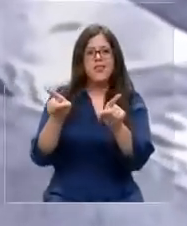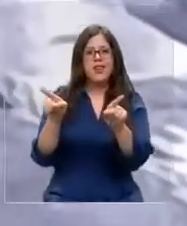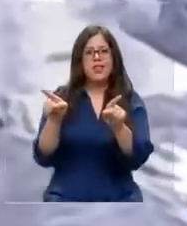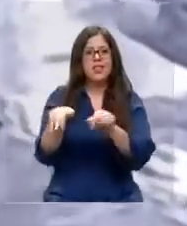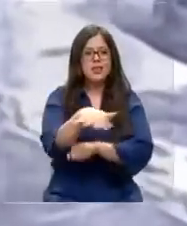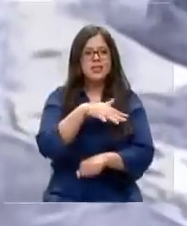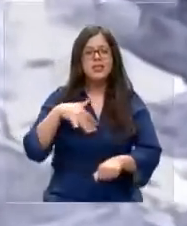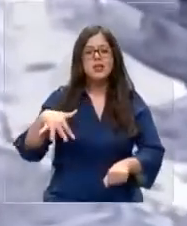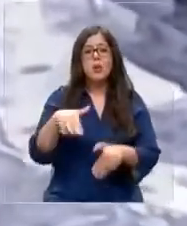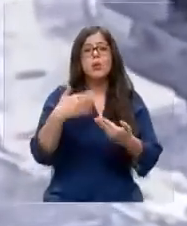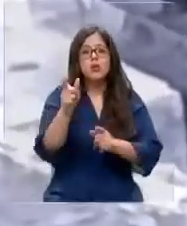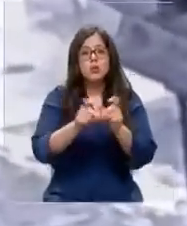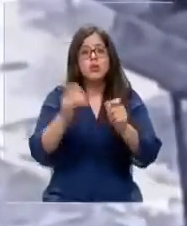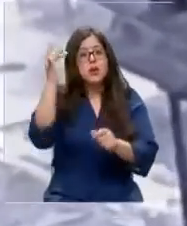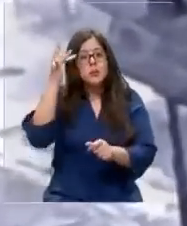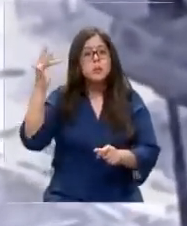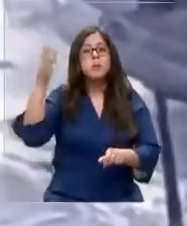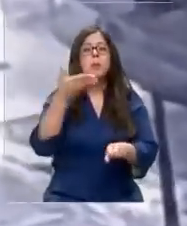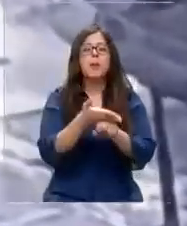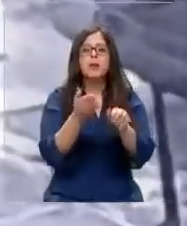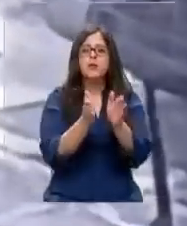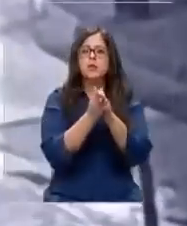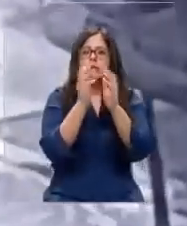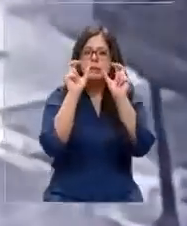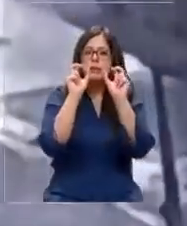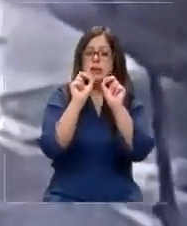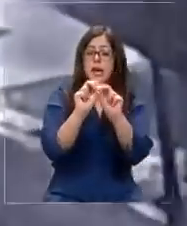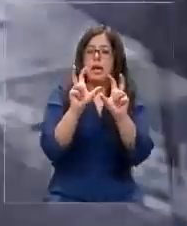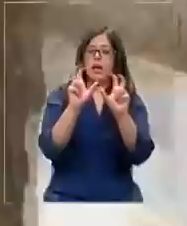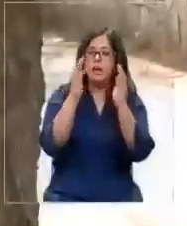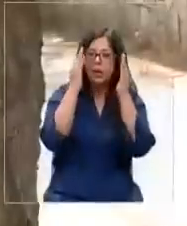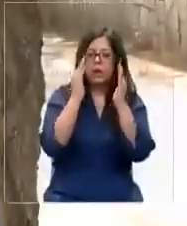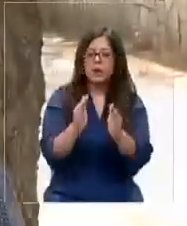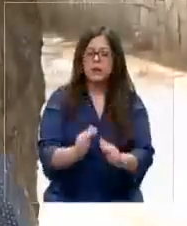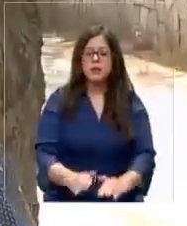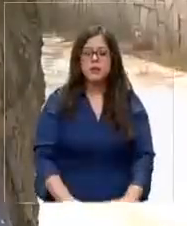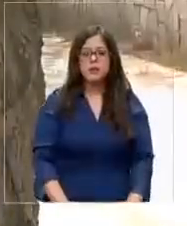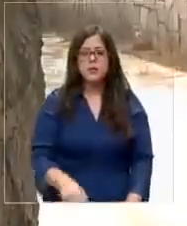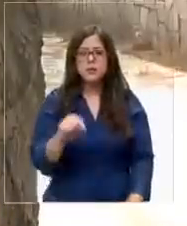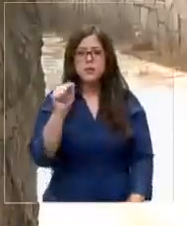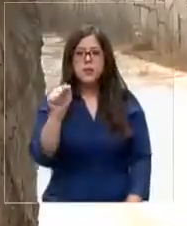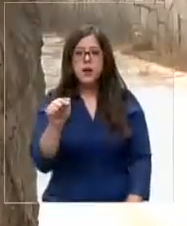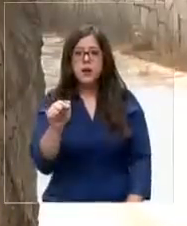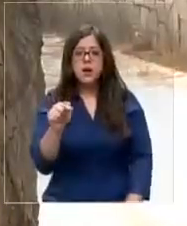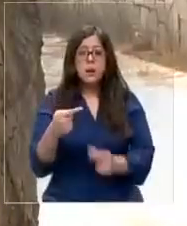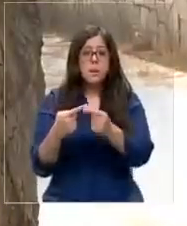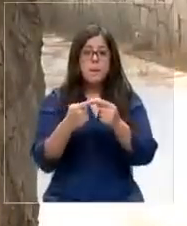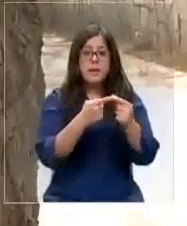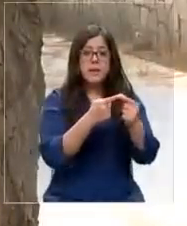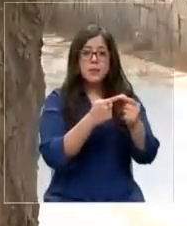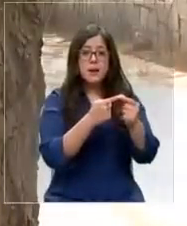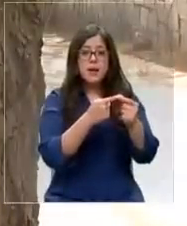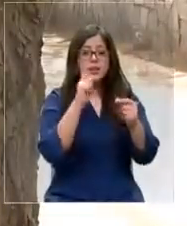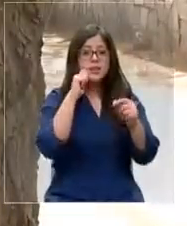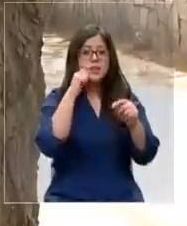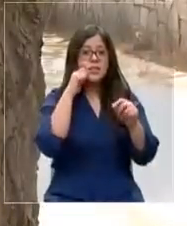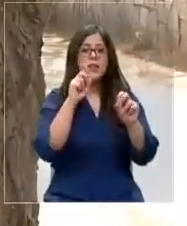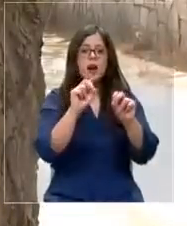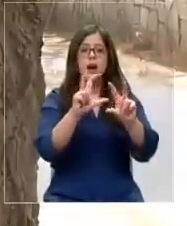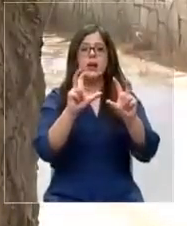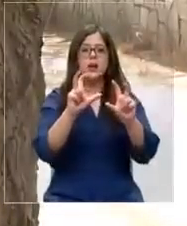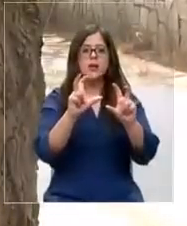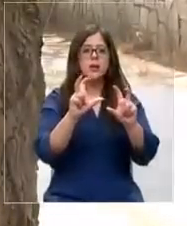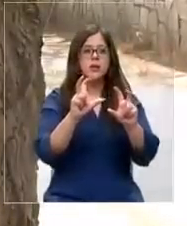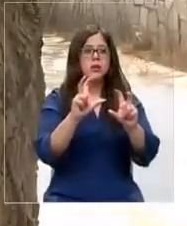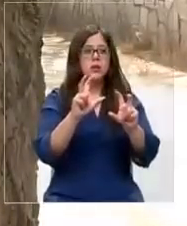contando. Por ello, expertos llaman a estar siempre atentos. Lo principal, tal como lo estamos señalando, es estar siempre atentos. Sabemos